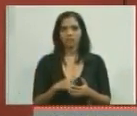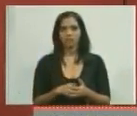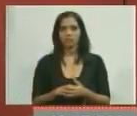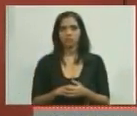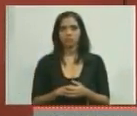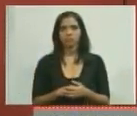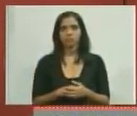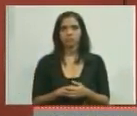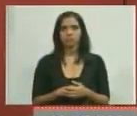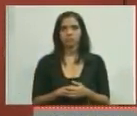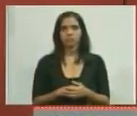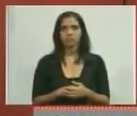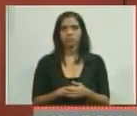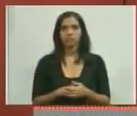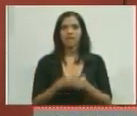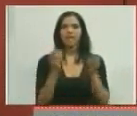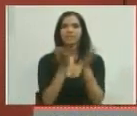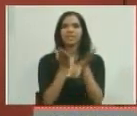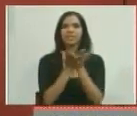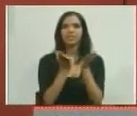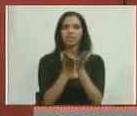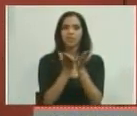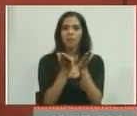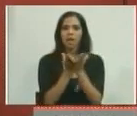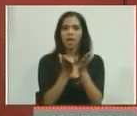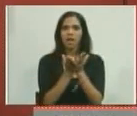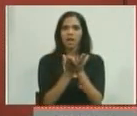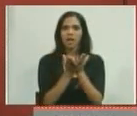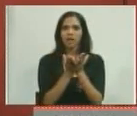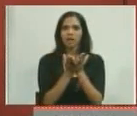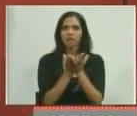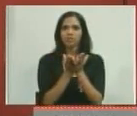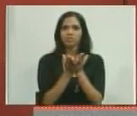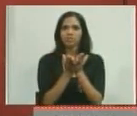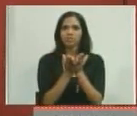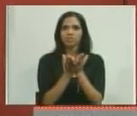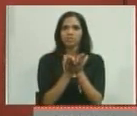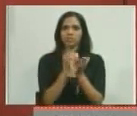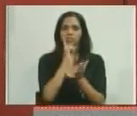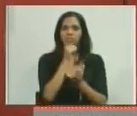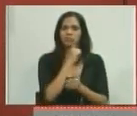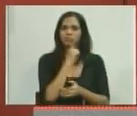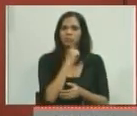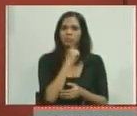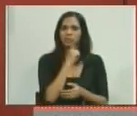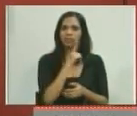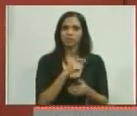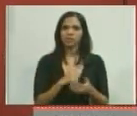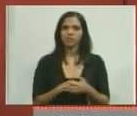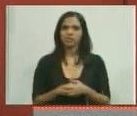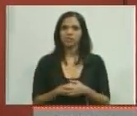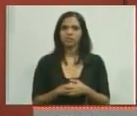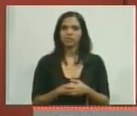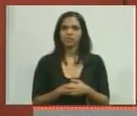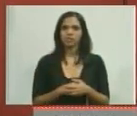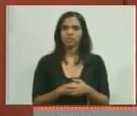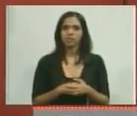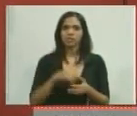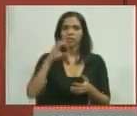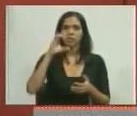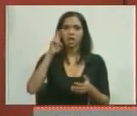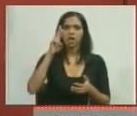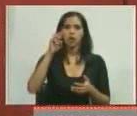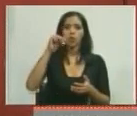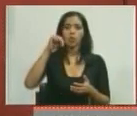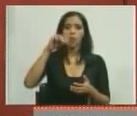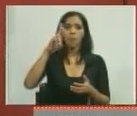Y estaban en la escuela de las cumbres de aquí de... ¿Cómo se llama? De Cumbres de Curumo. No